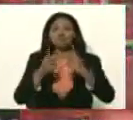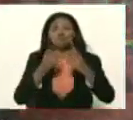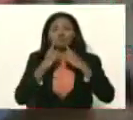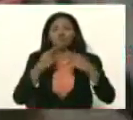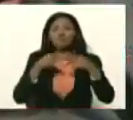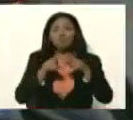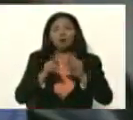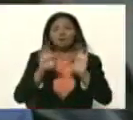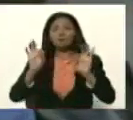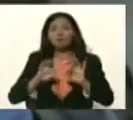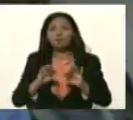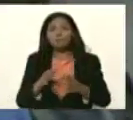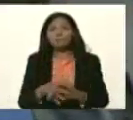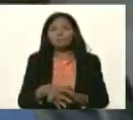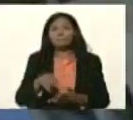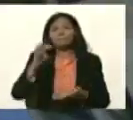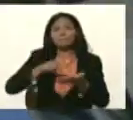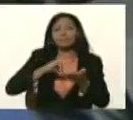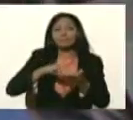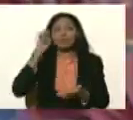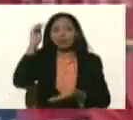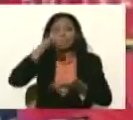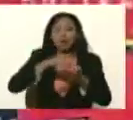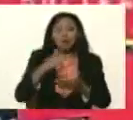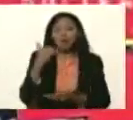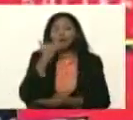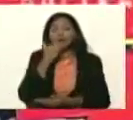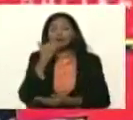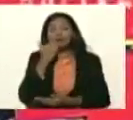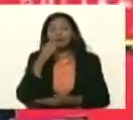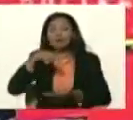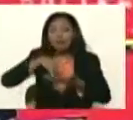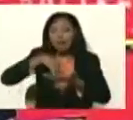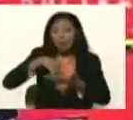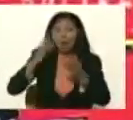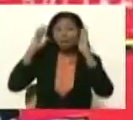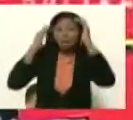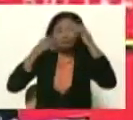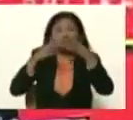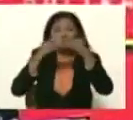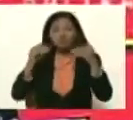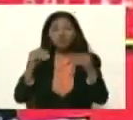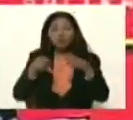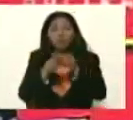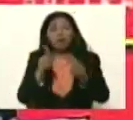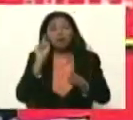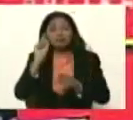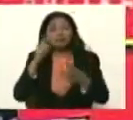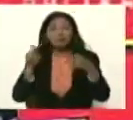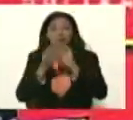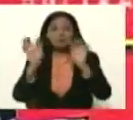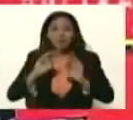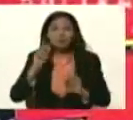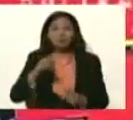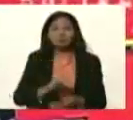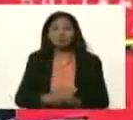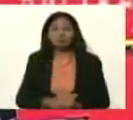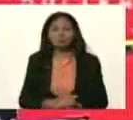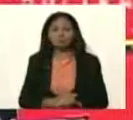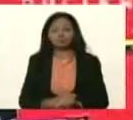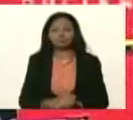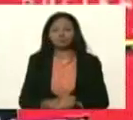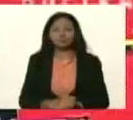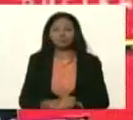del centro en los estados Miranda, Aragua y Carabobo hay que atender las necesidades y que la